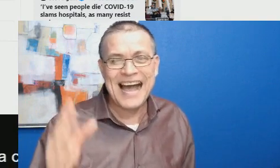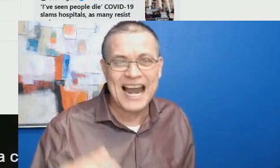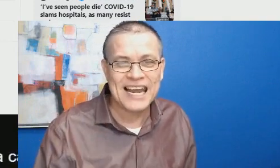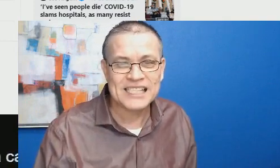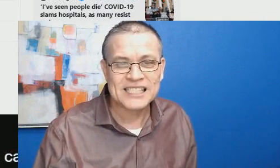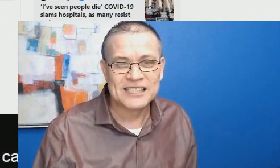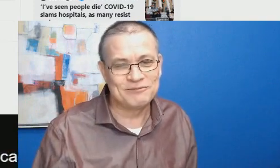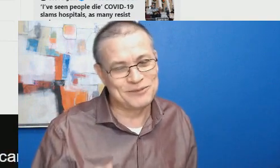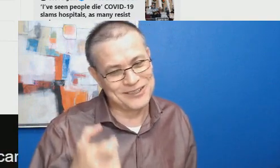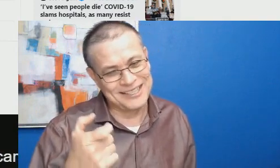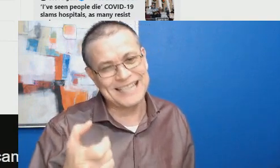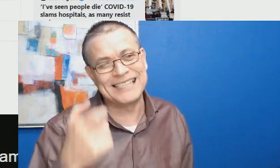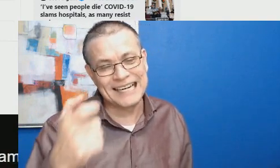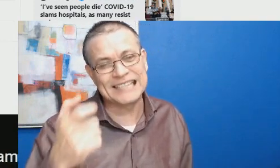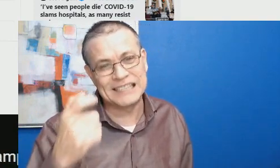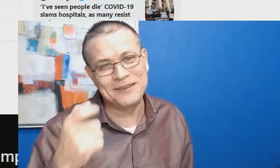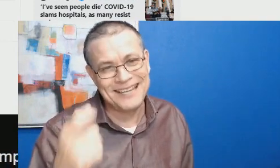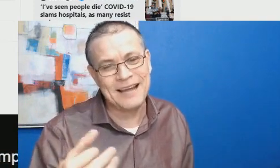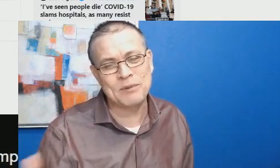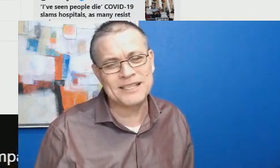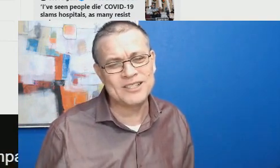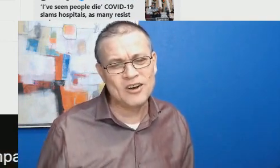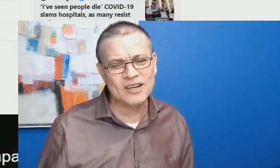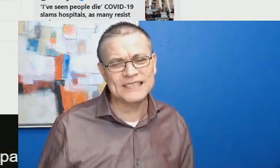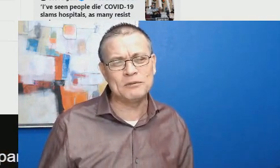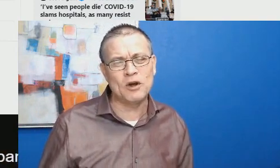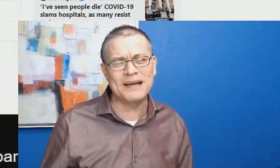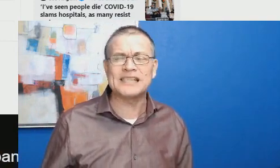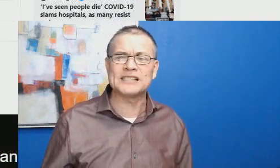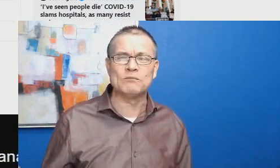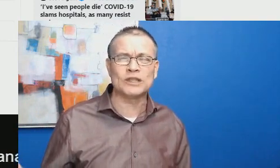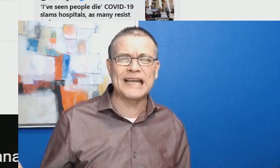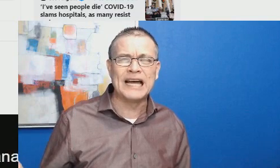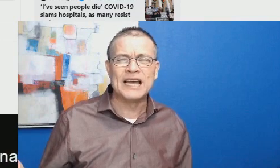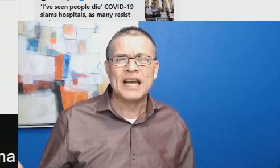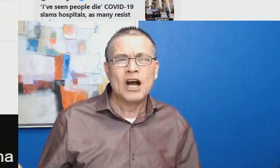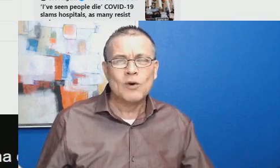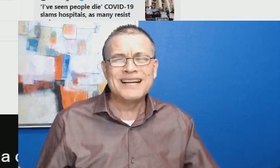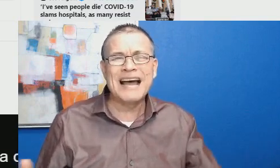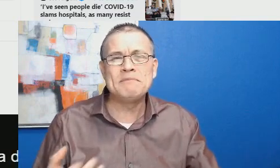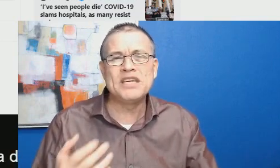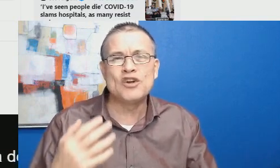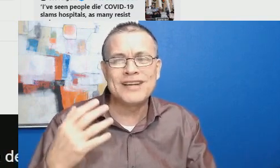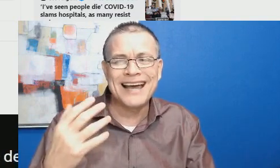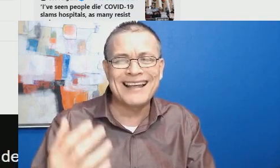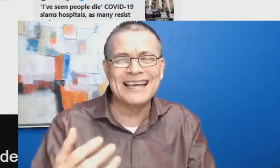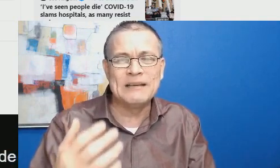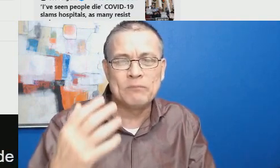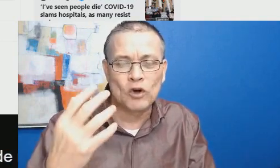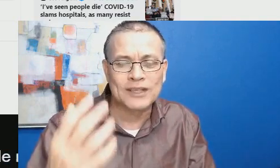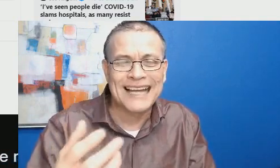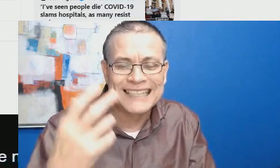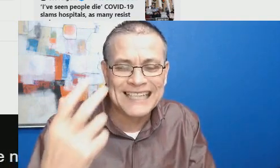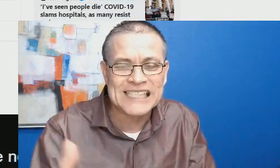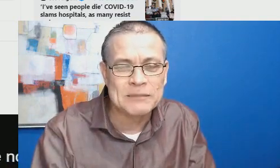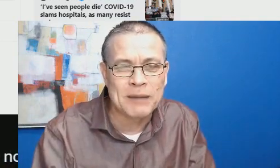eran leales porque así recibían. Pues, no, recibió Vázquez Mota una millonada